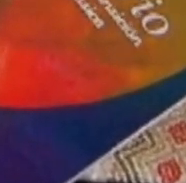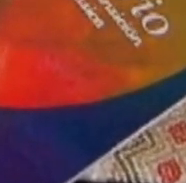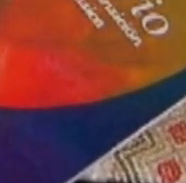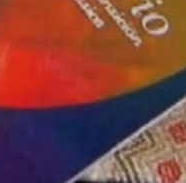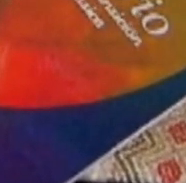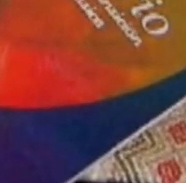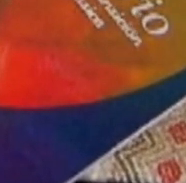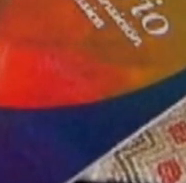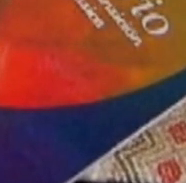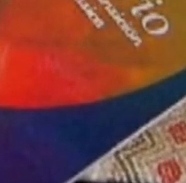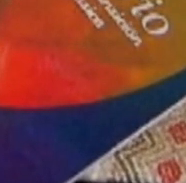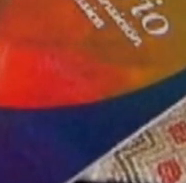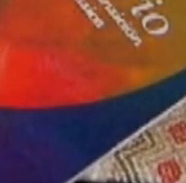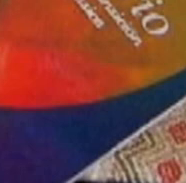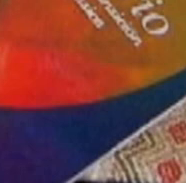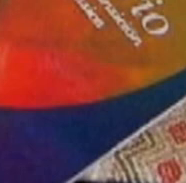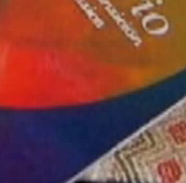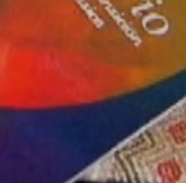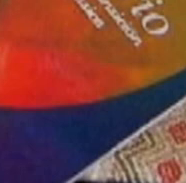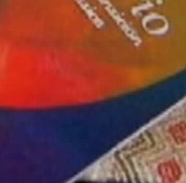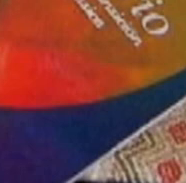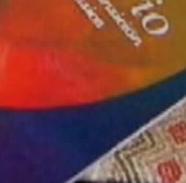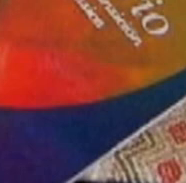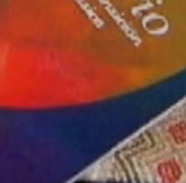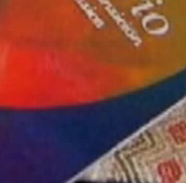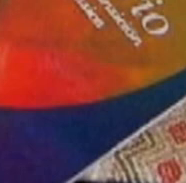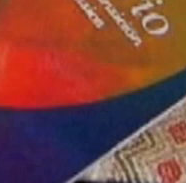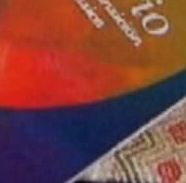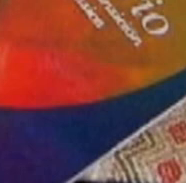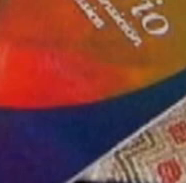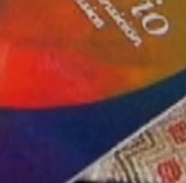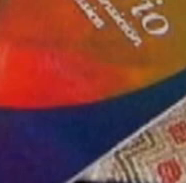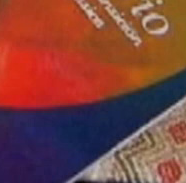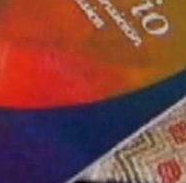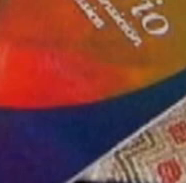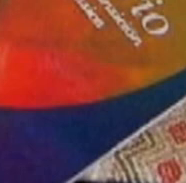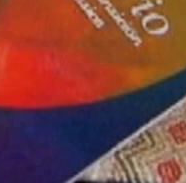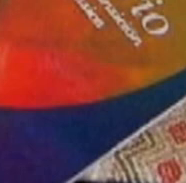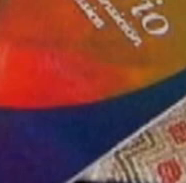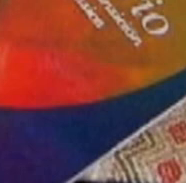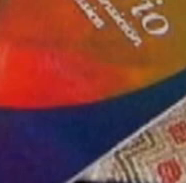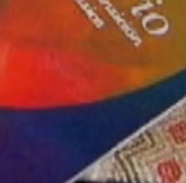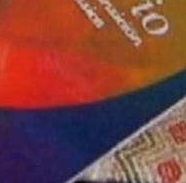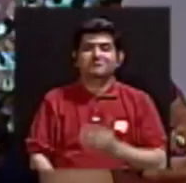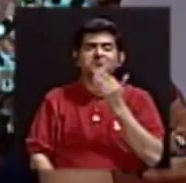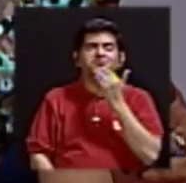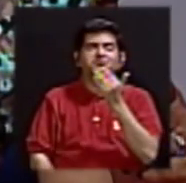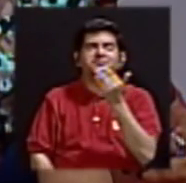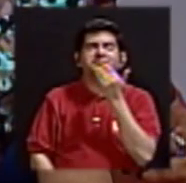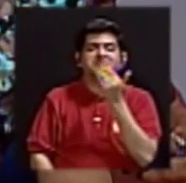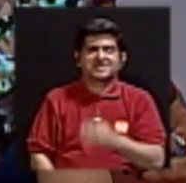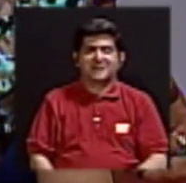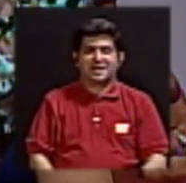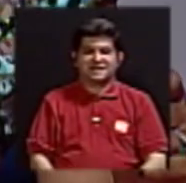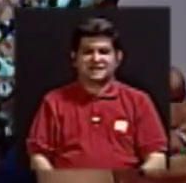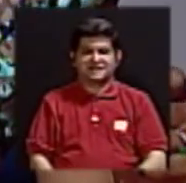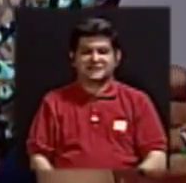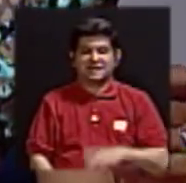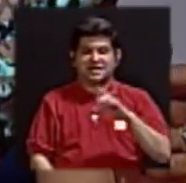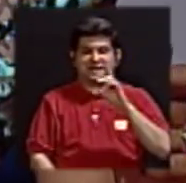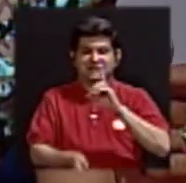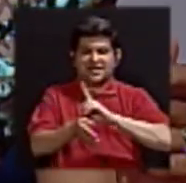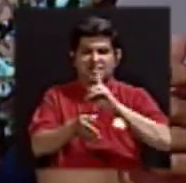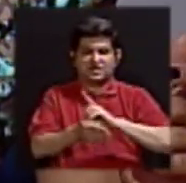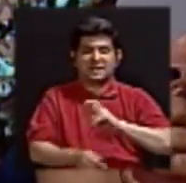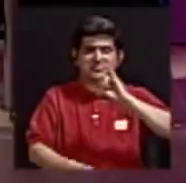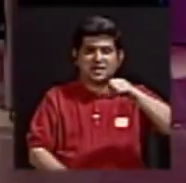empresas privadas, así es que también me pueden contactar por ese medio. Muchísimas gracias a la doctora Yasmín